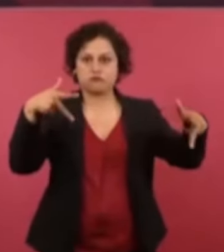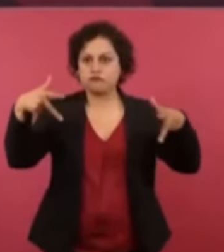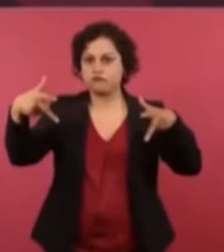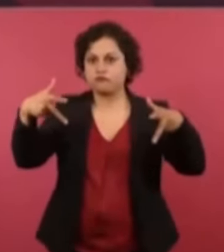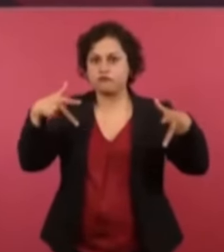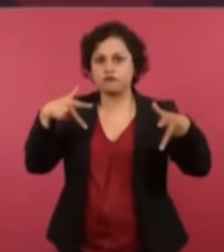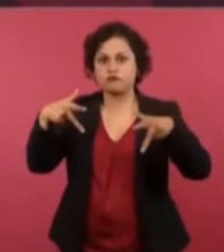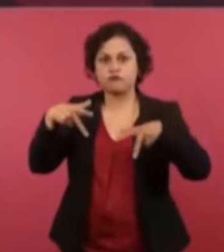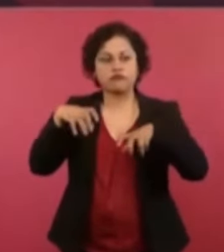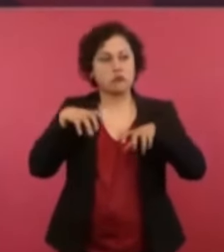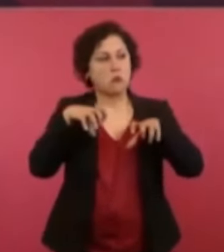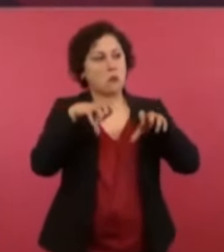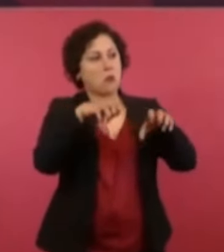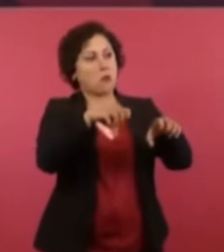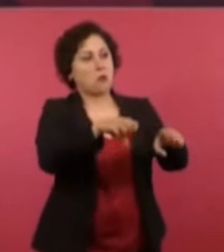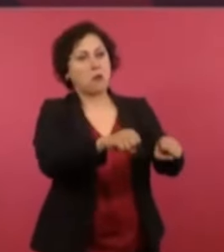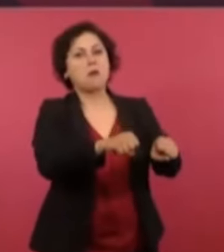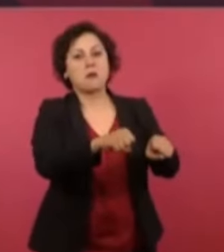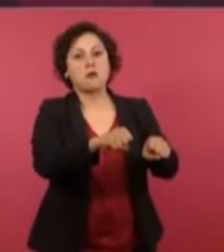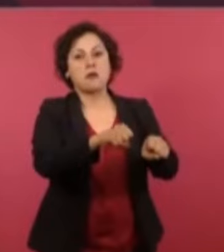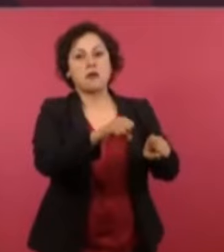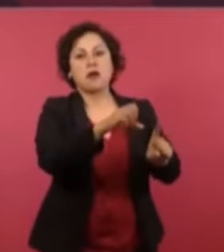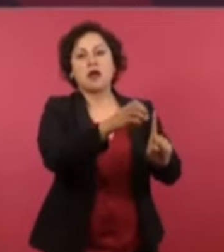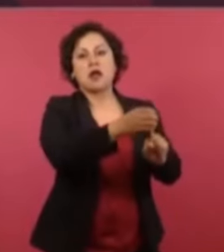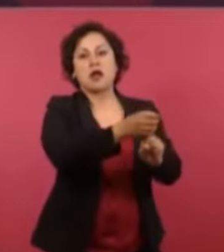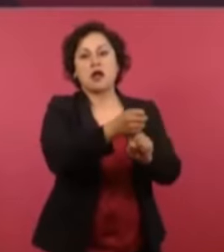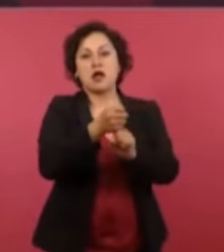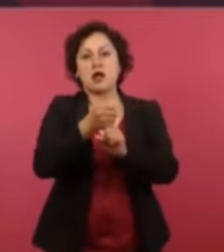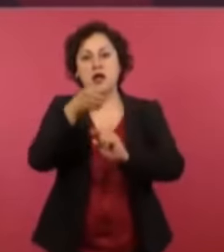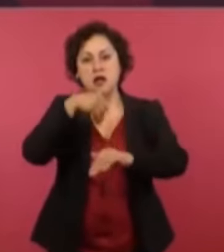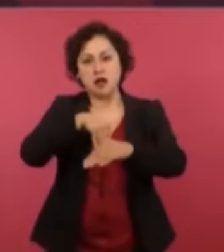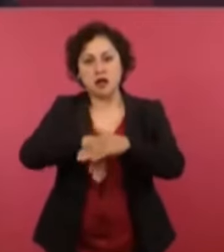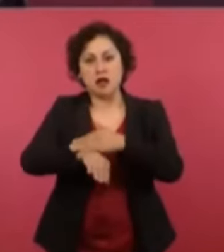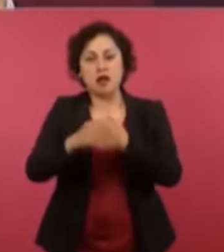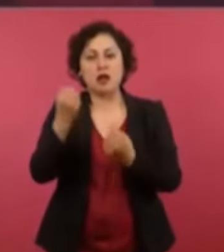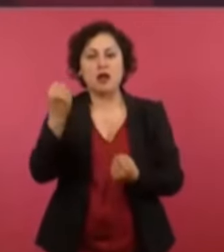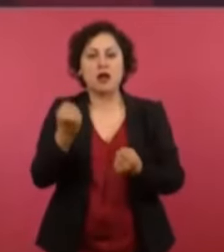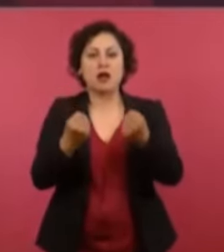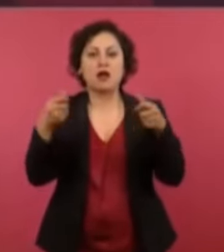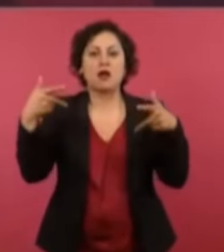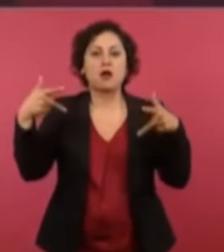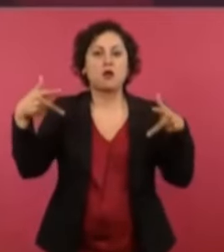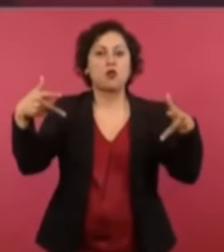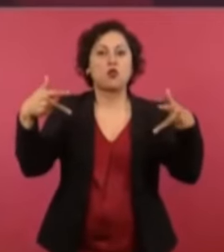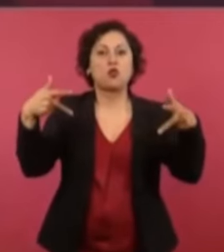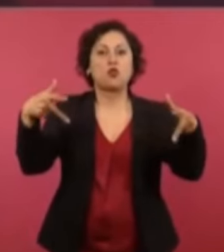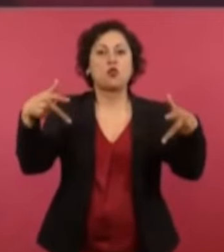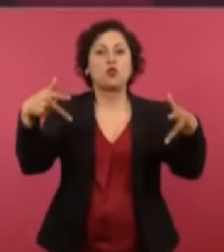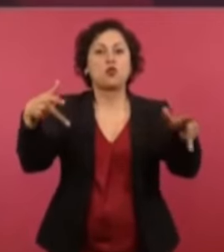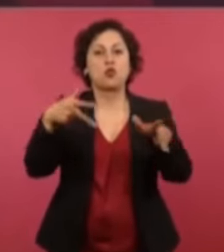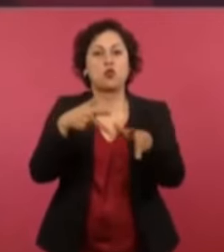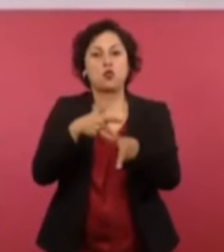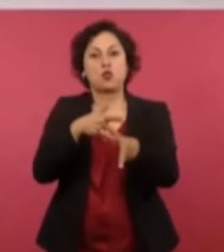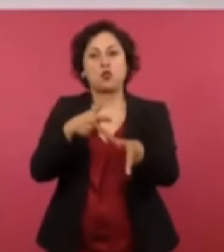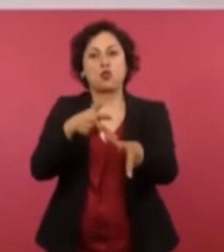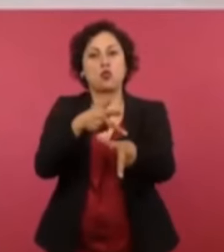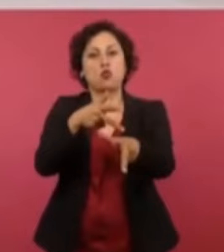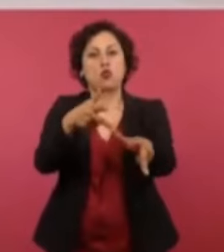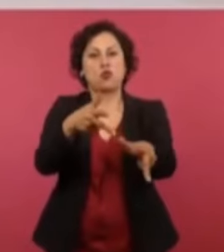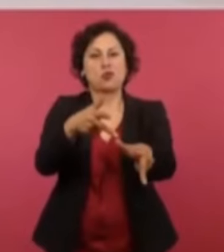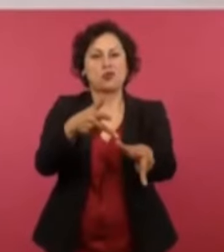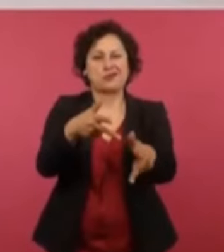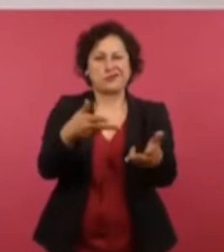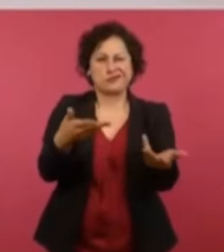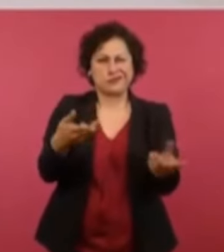toda la caravana donde lo llevan, como si se tratara del máximo delincuente,